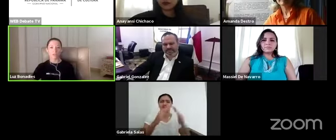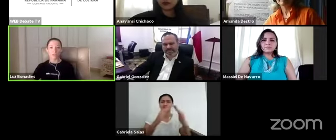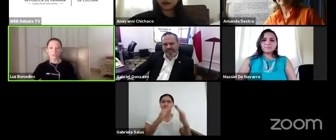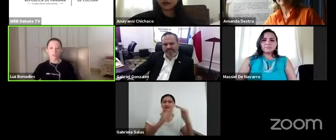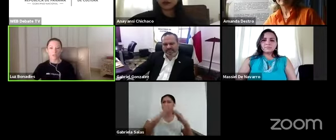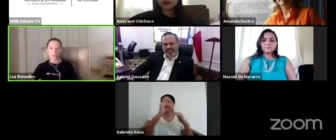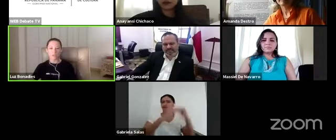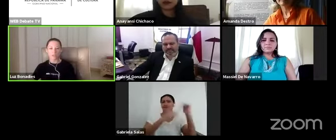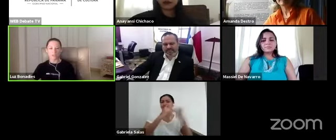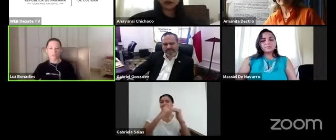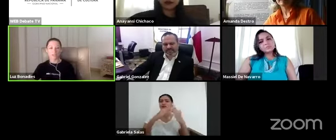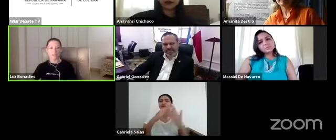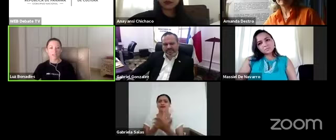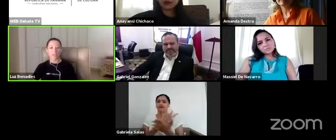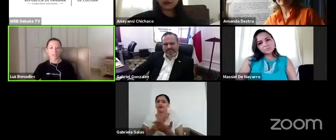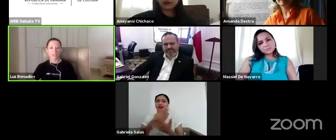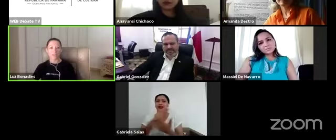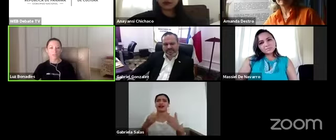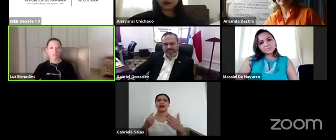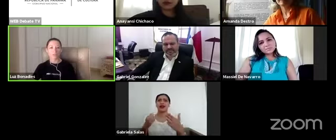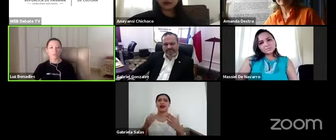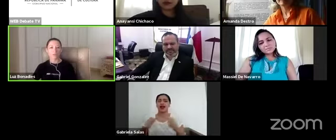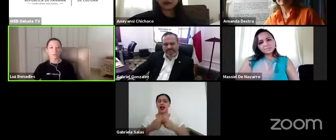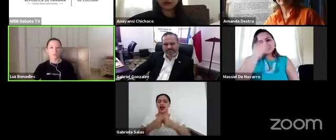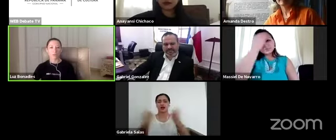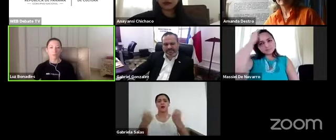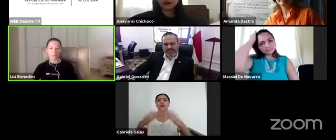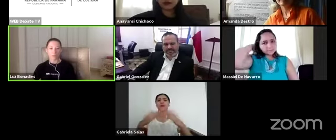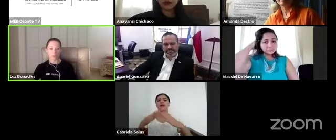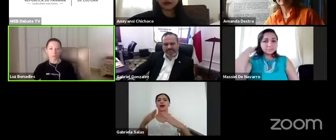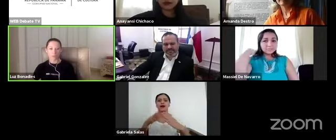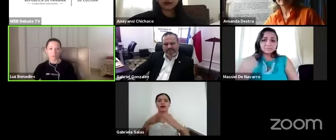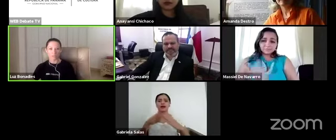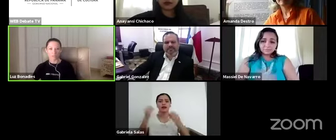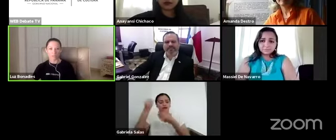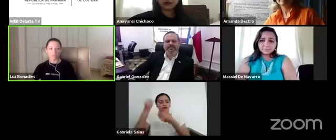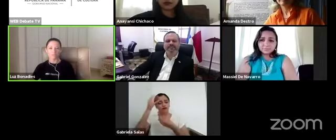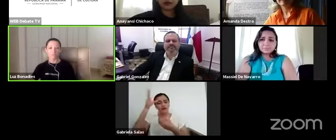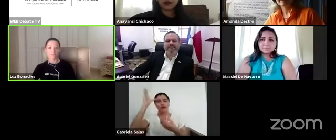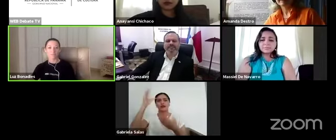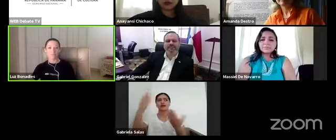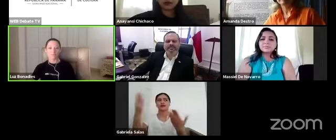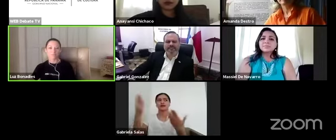y hoy en día con las plataformas digitales la investigación se vuelve aún más importante